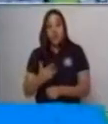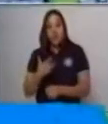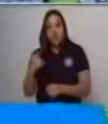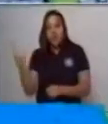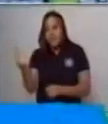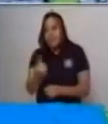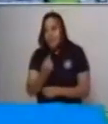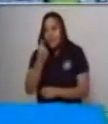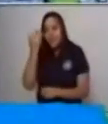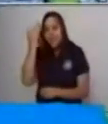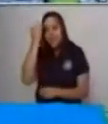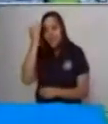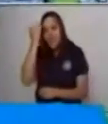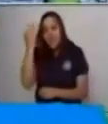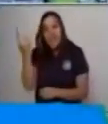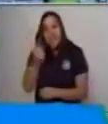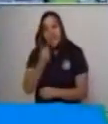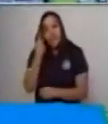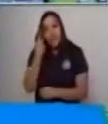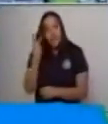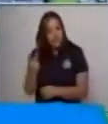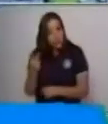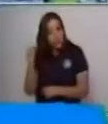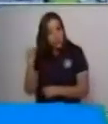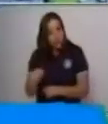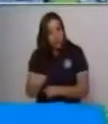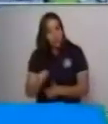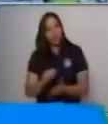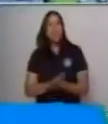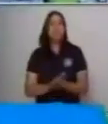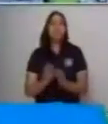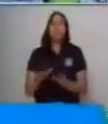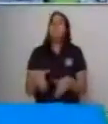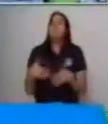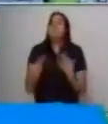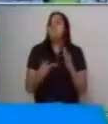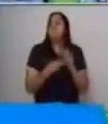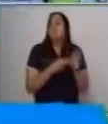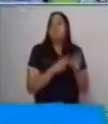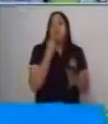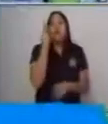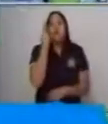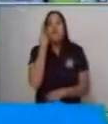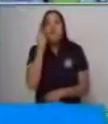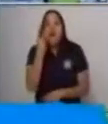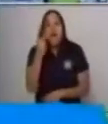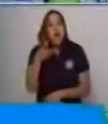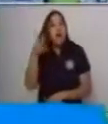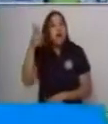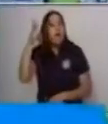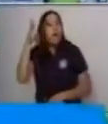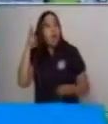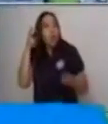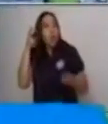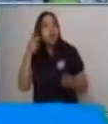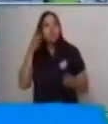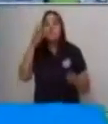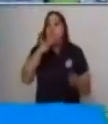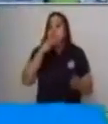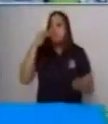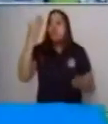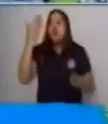que deseamos observar. Eso implica ver, oír, oler,